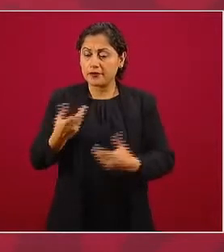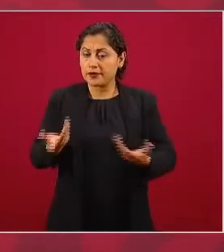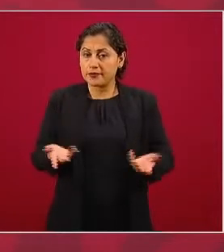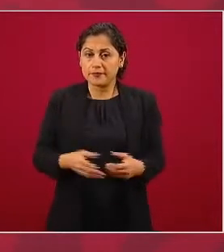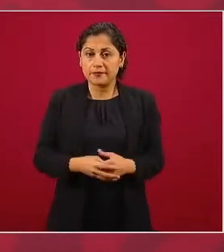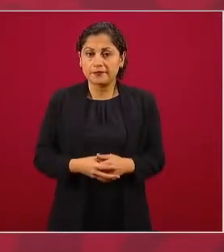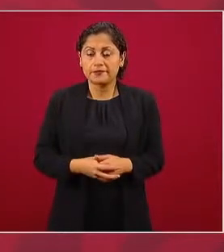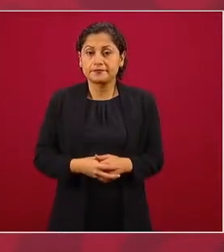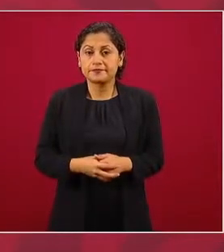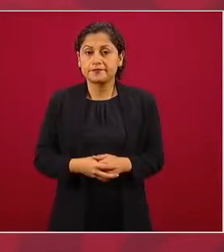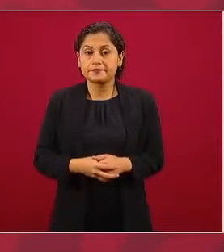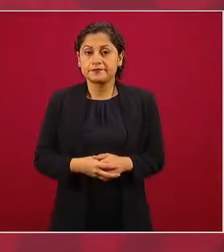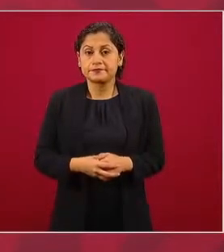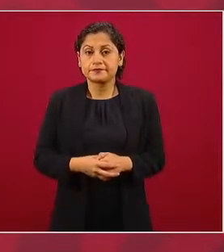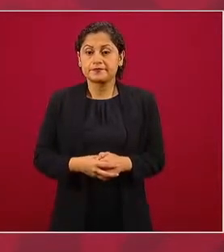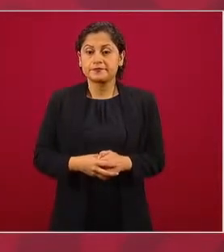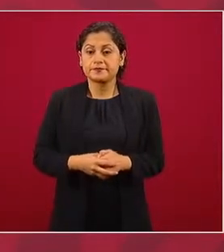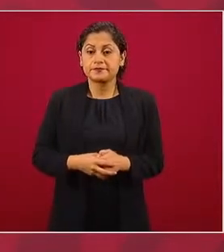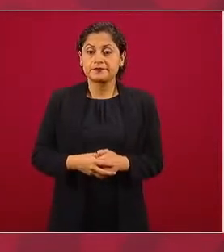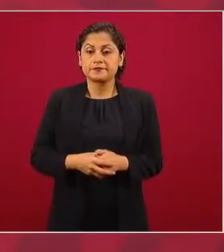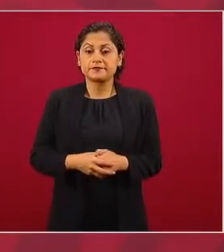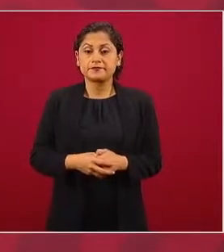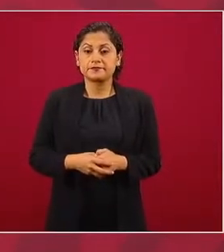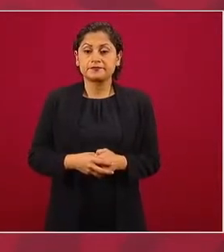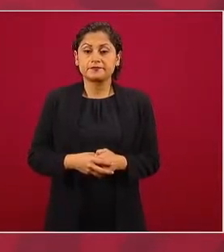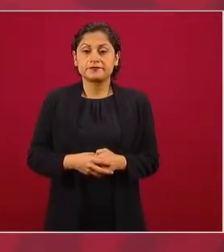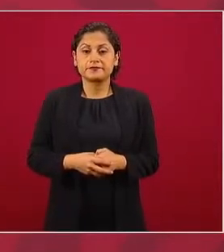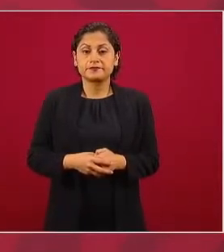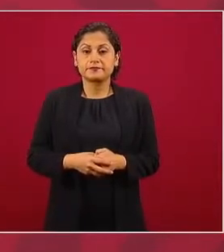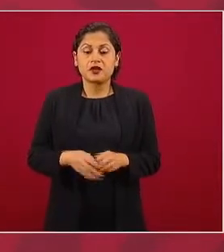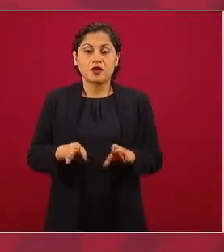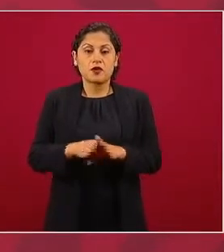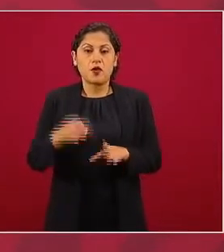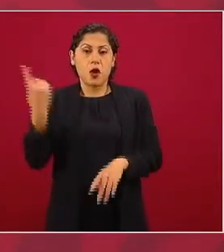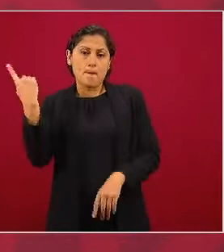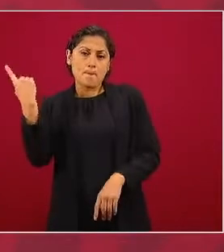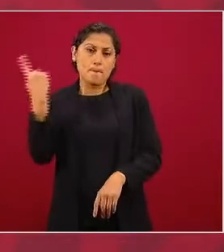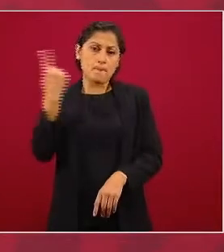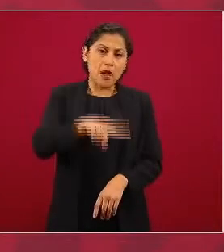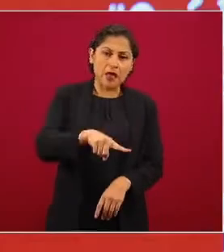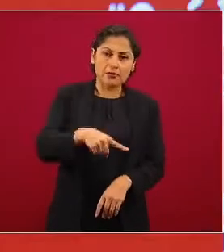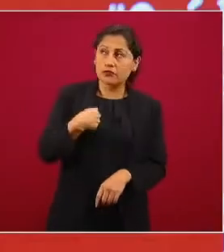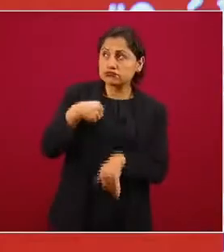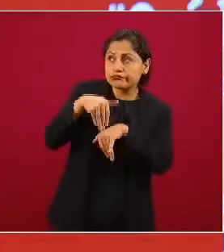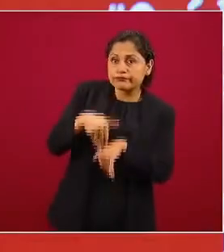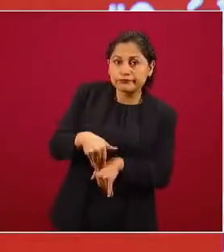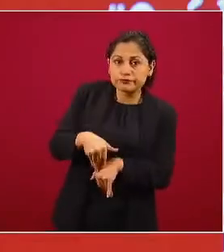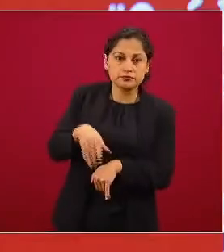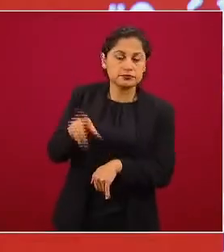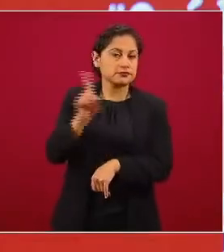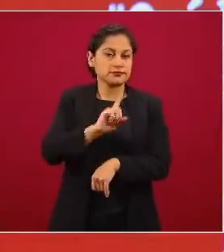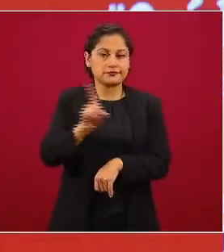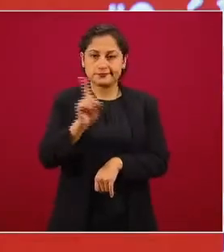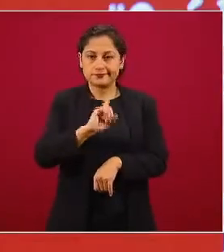ser por decreto, por orden,